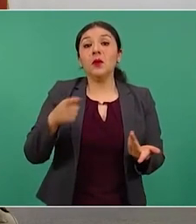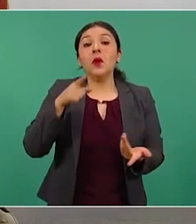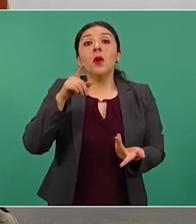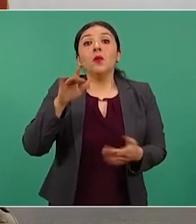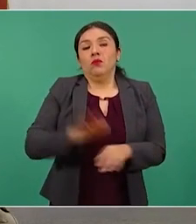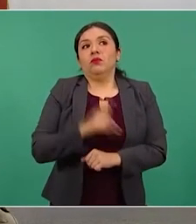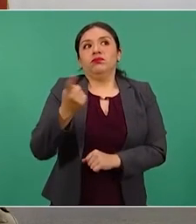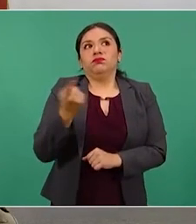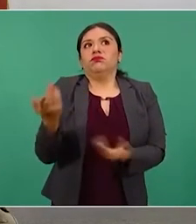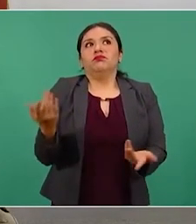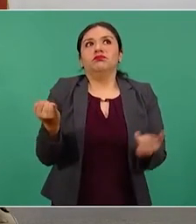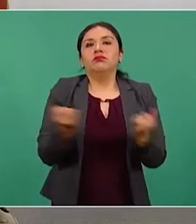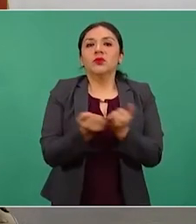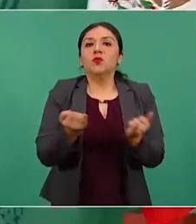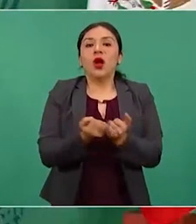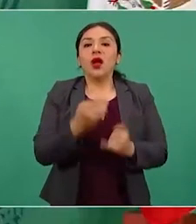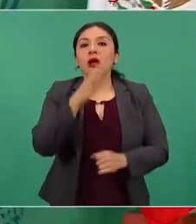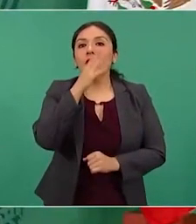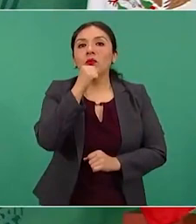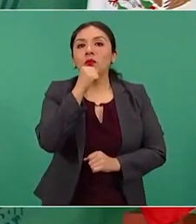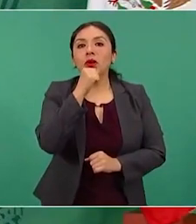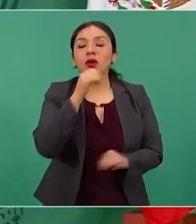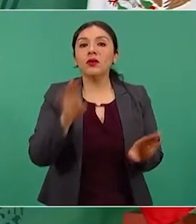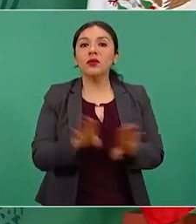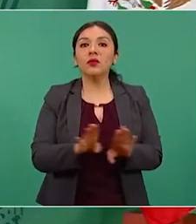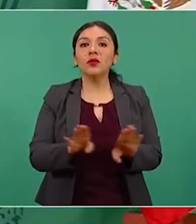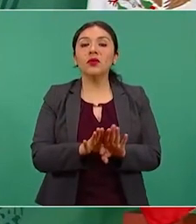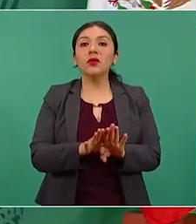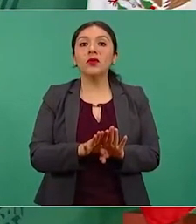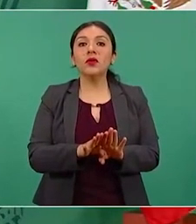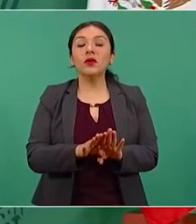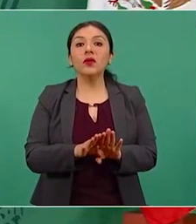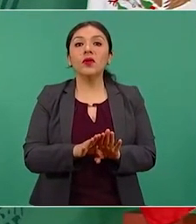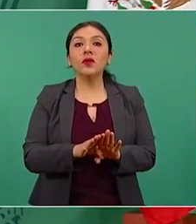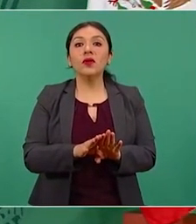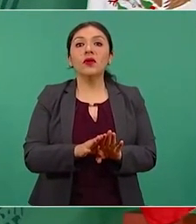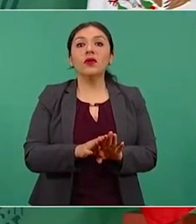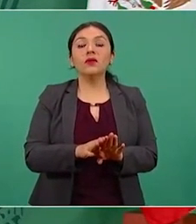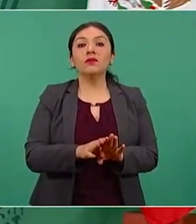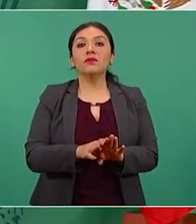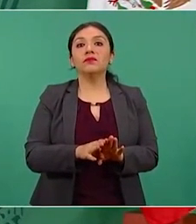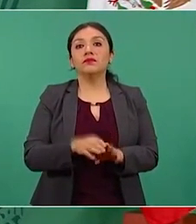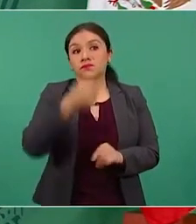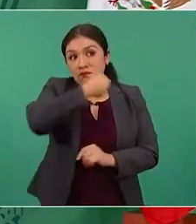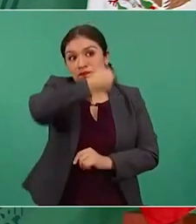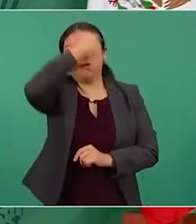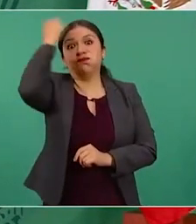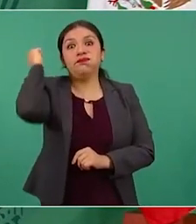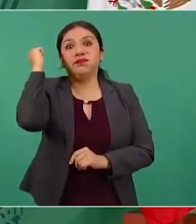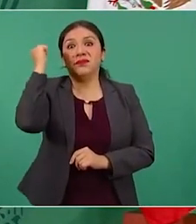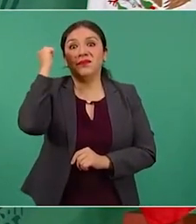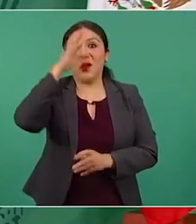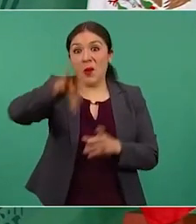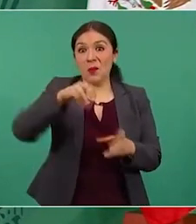descararse por completo.